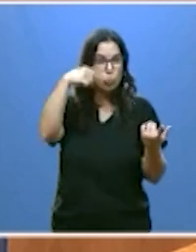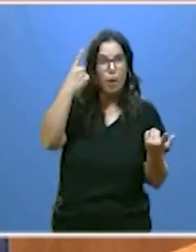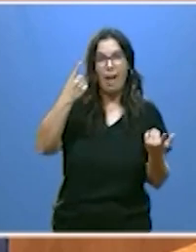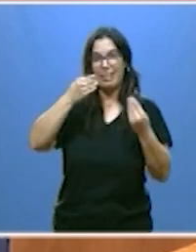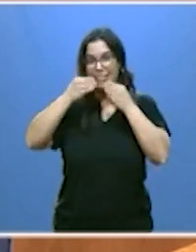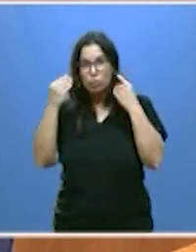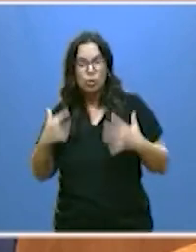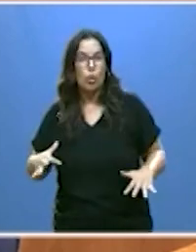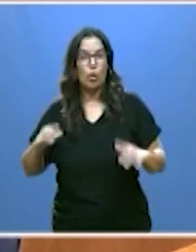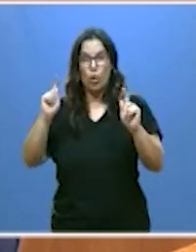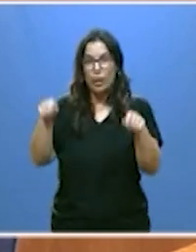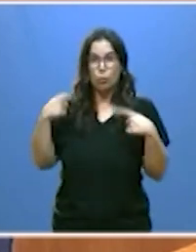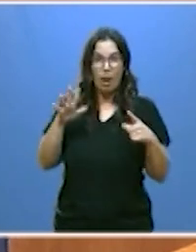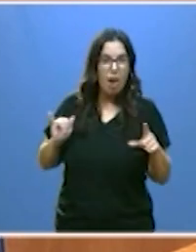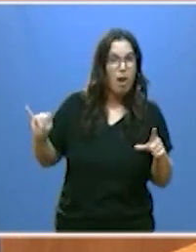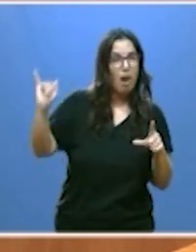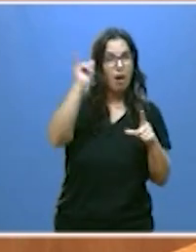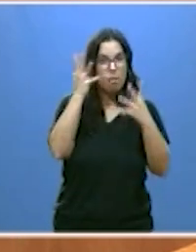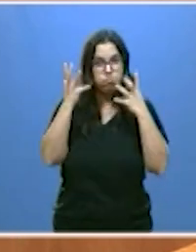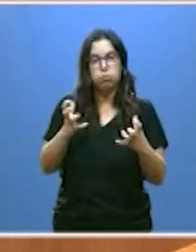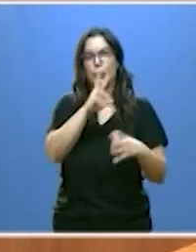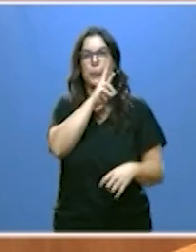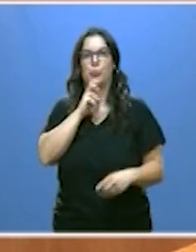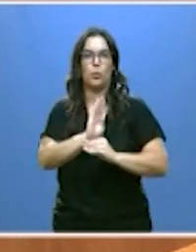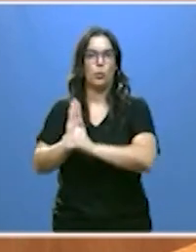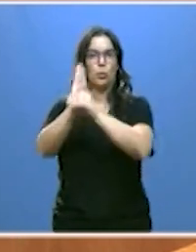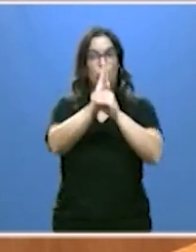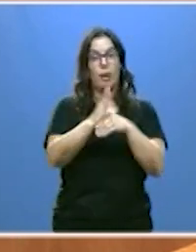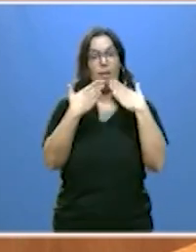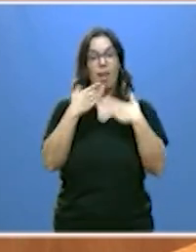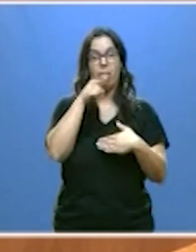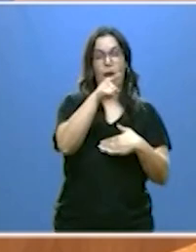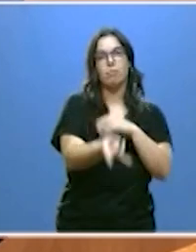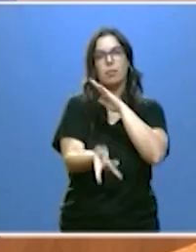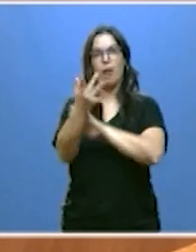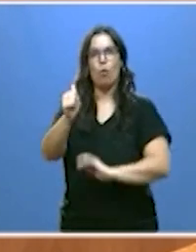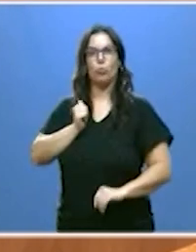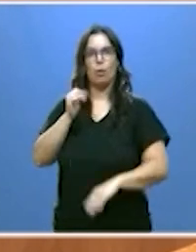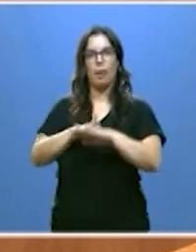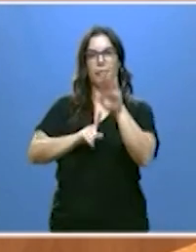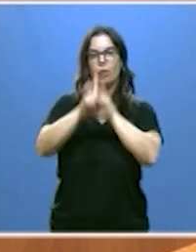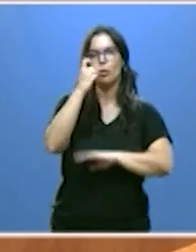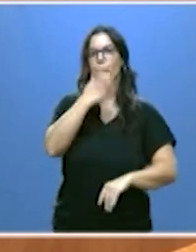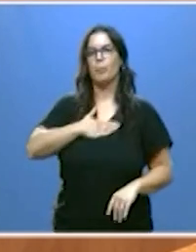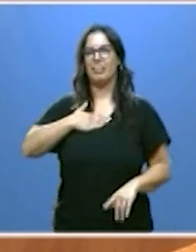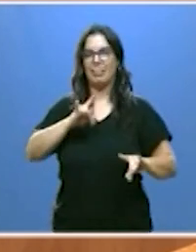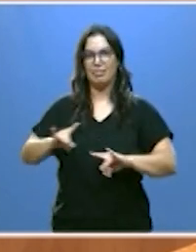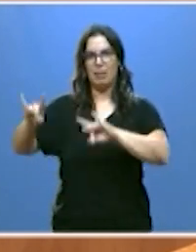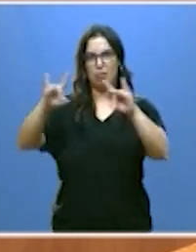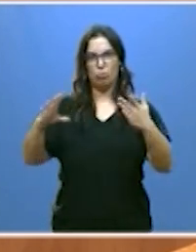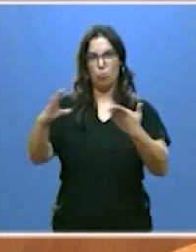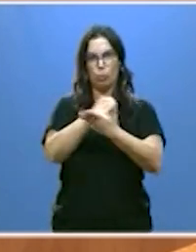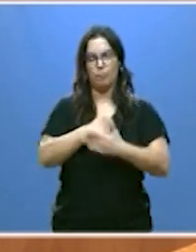histórico y natural y para generar con él oportunidades de desarrollo y de bienestar en todo el territorio.